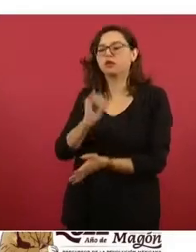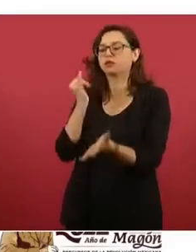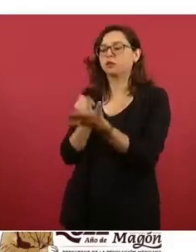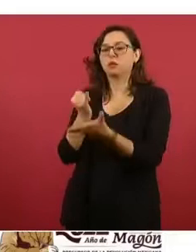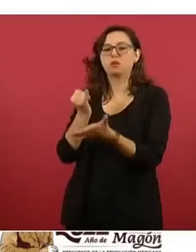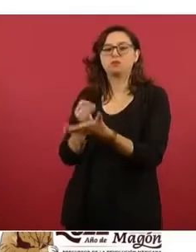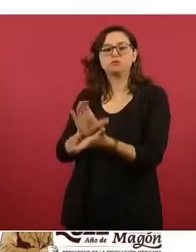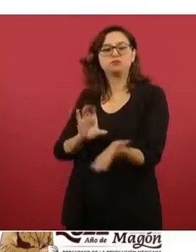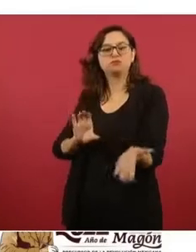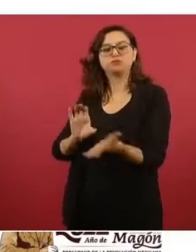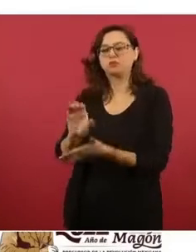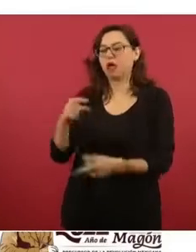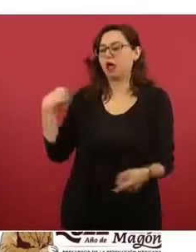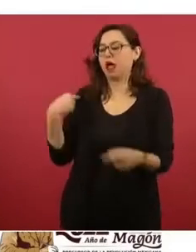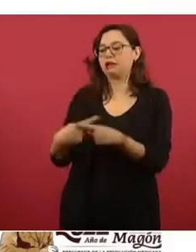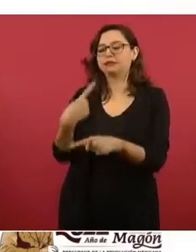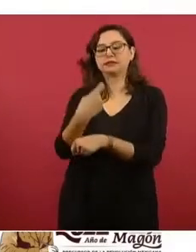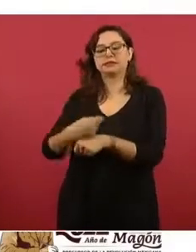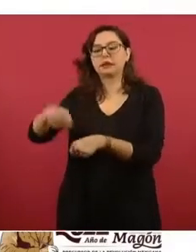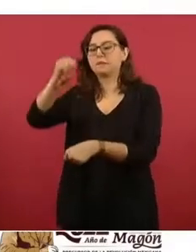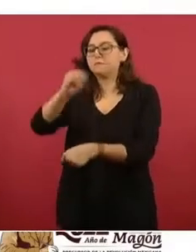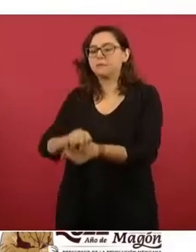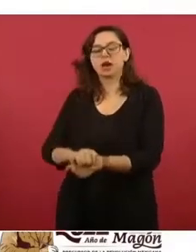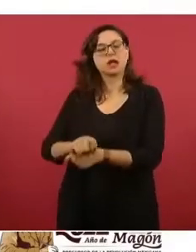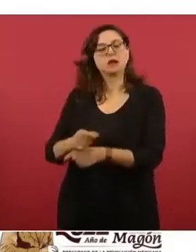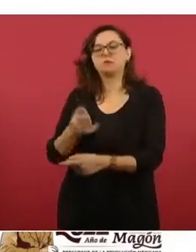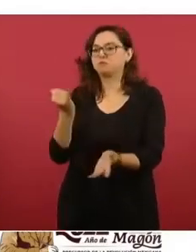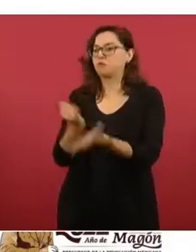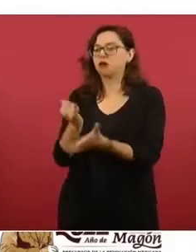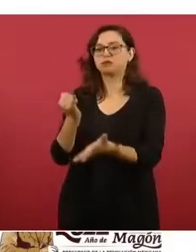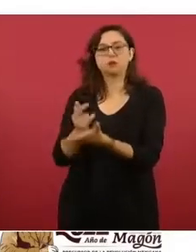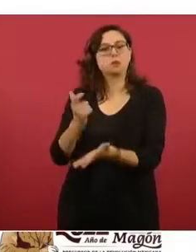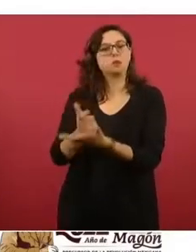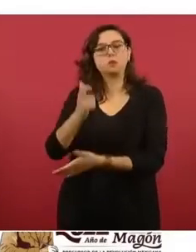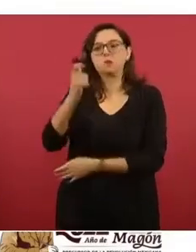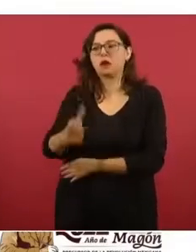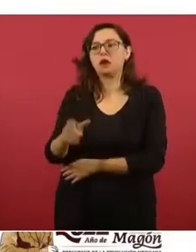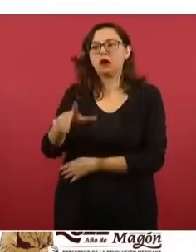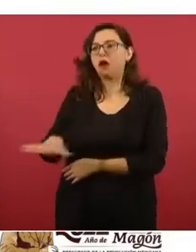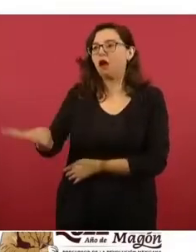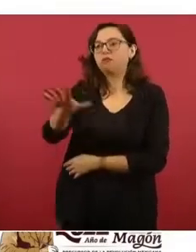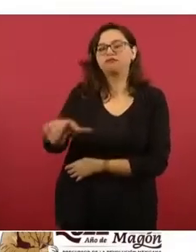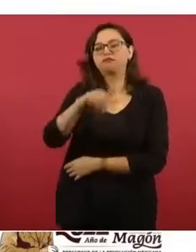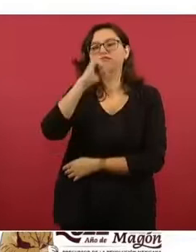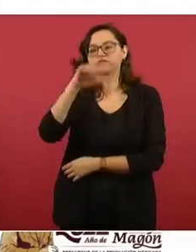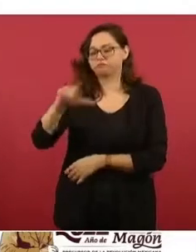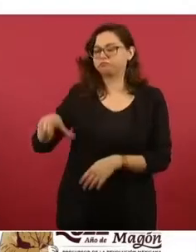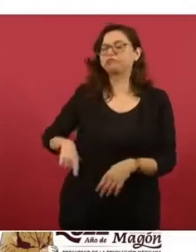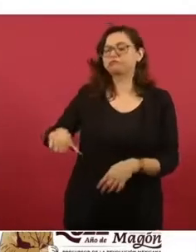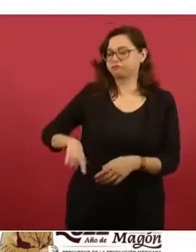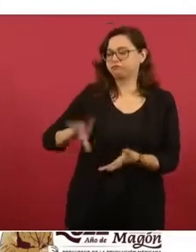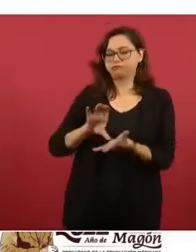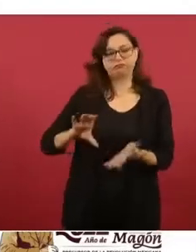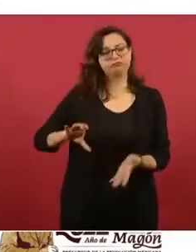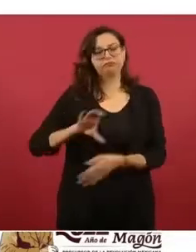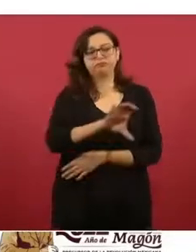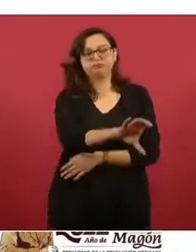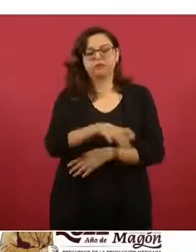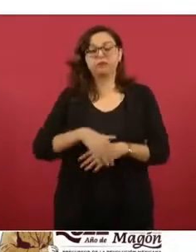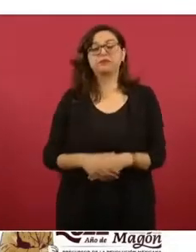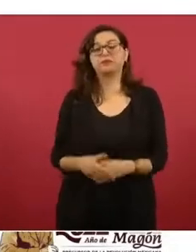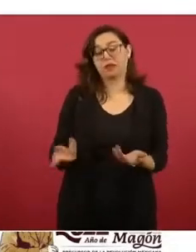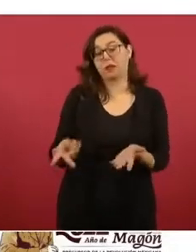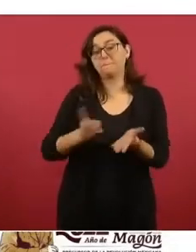estará pagando en esta semana el IEPS. El precio promedio de la gasolina regular, 21 pesos con 93 centavos, el